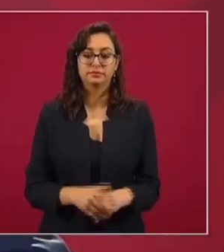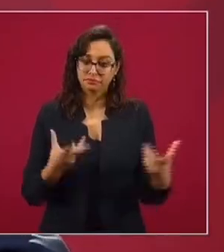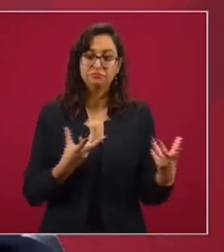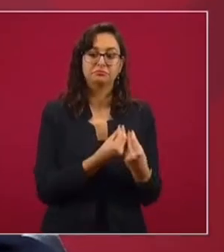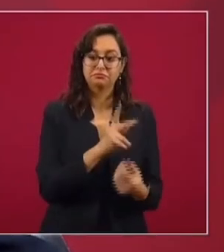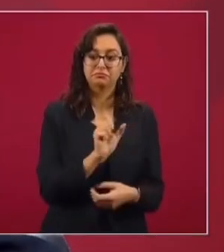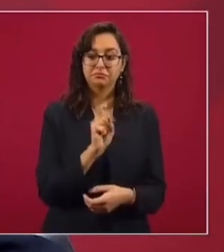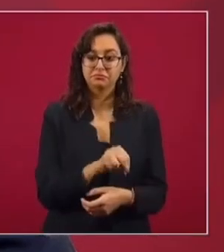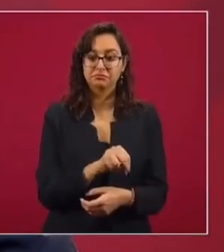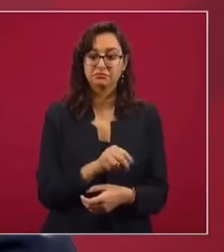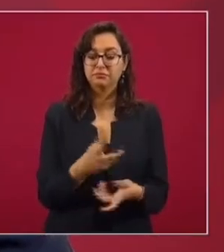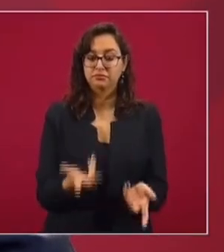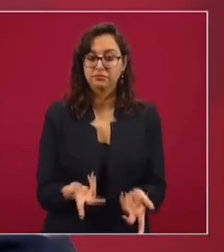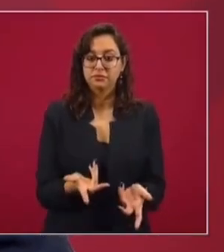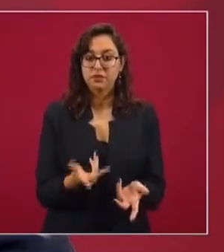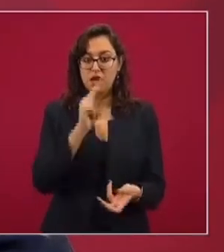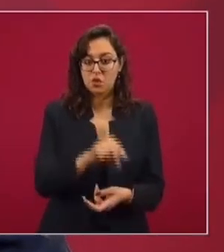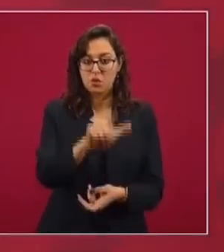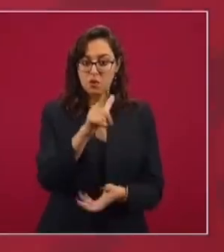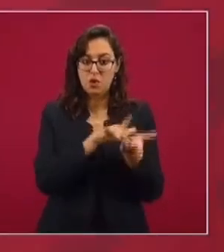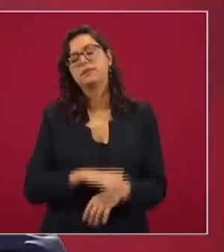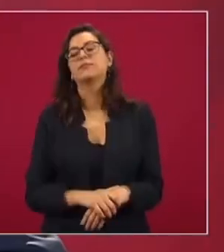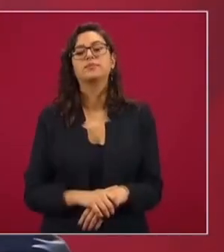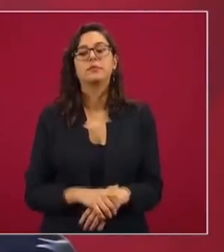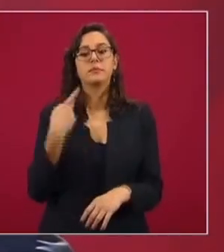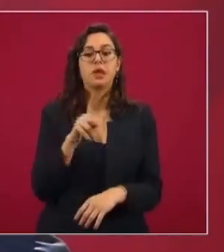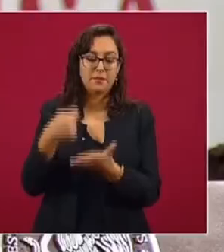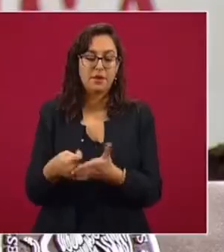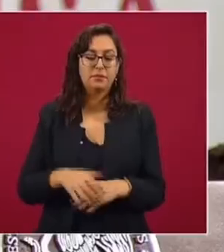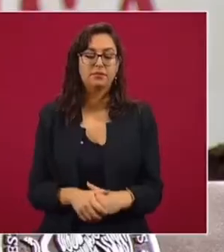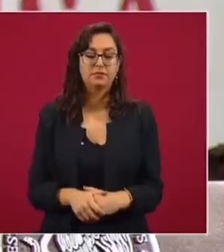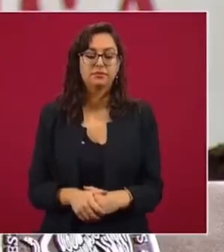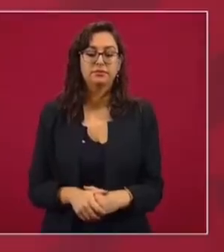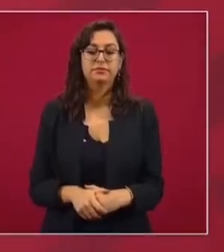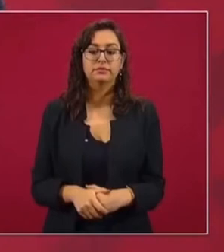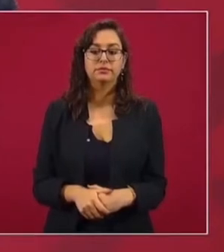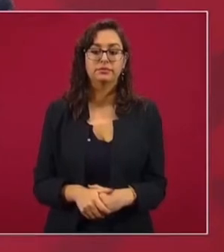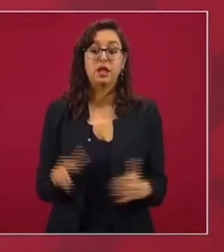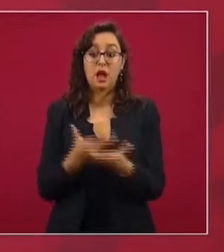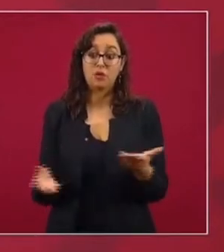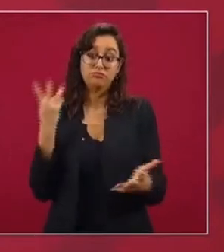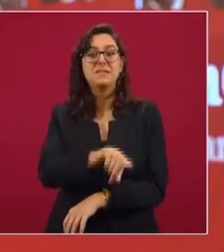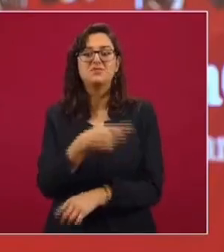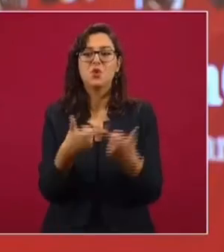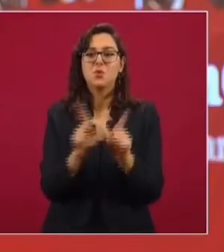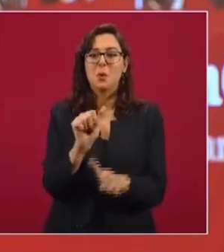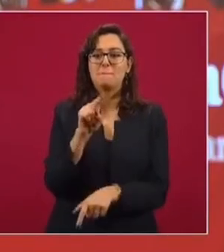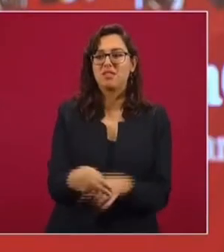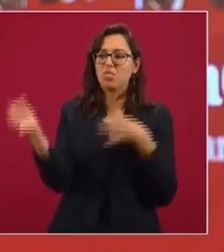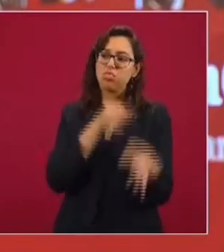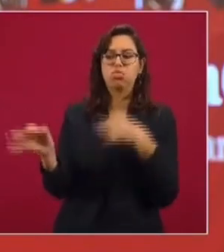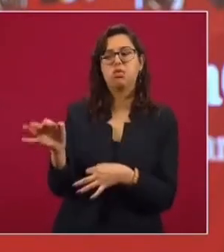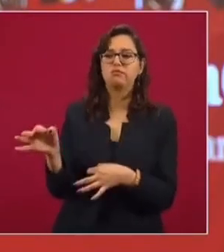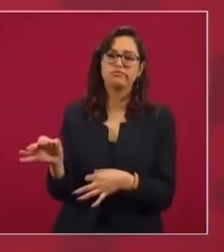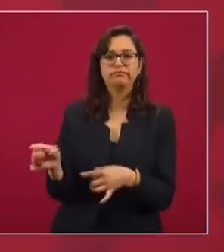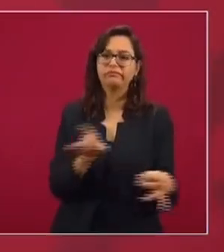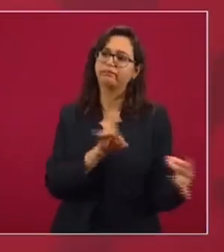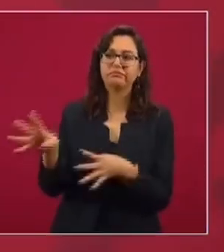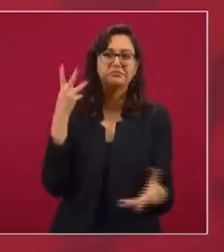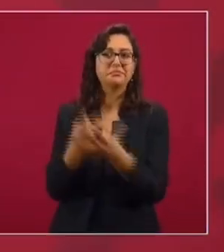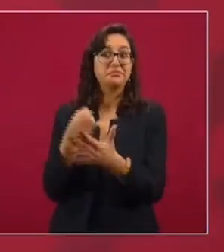al PAN y fue el que llevó a cabo el operativo de fraude en Nuevo León en contra de nuestra. El de Tamaulipas, que está ahora en la cárcel. Acuérdense de aquella llamada,